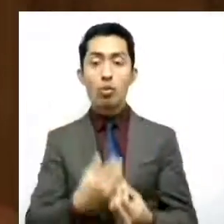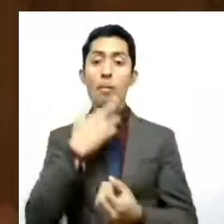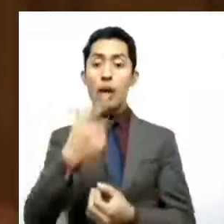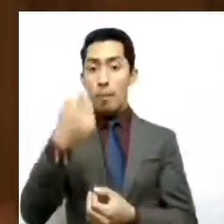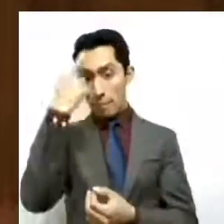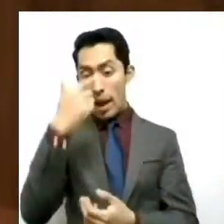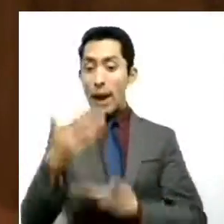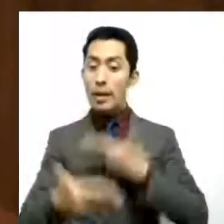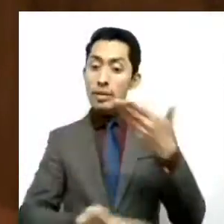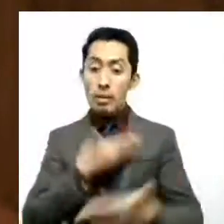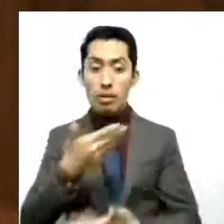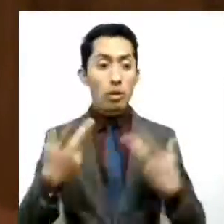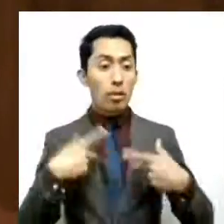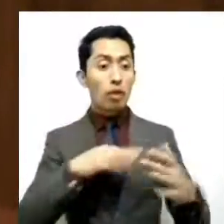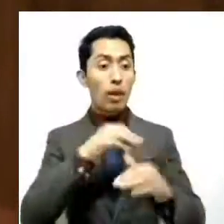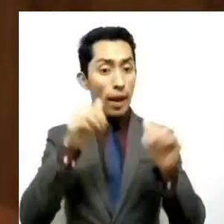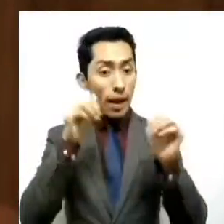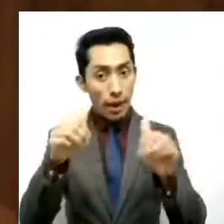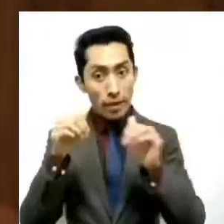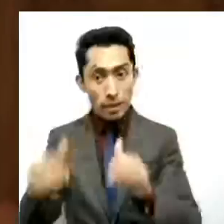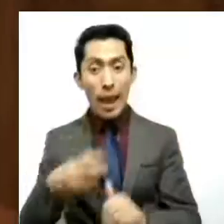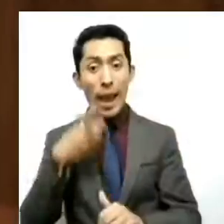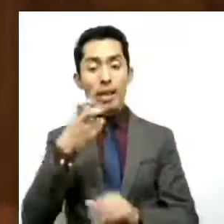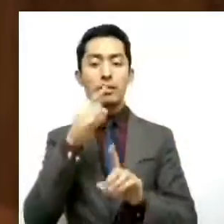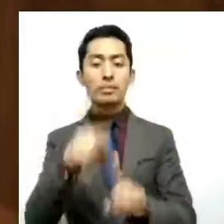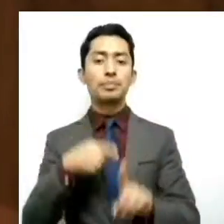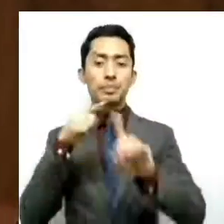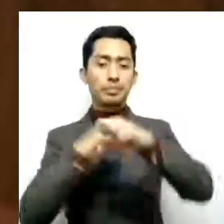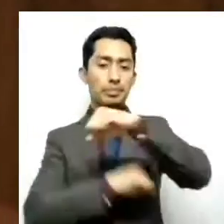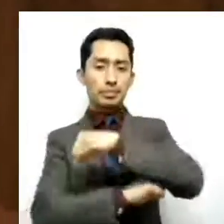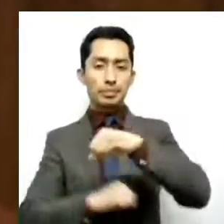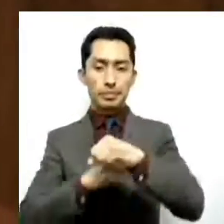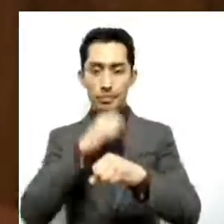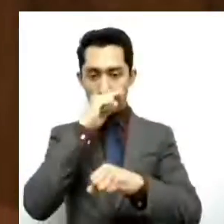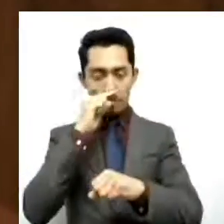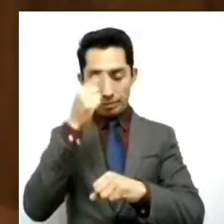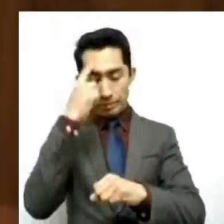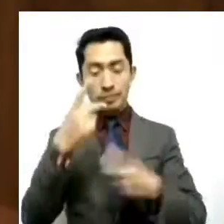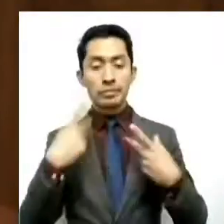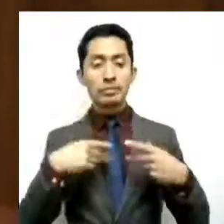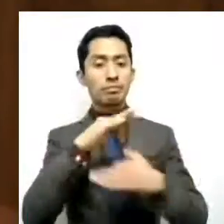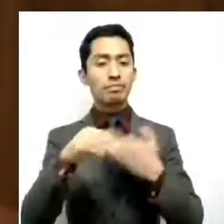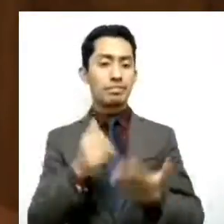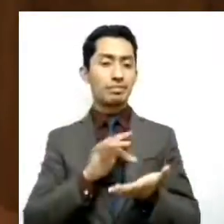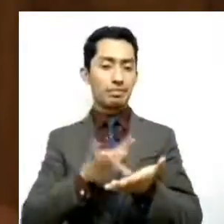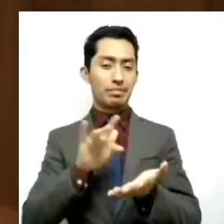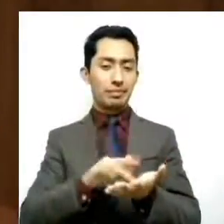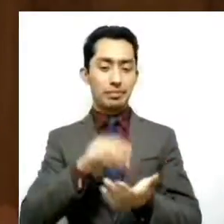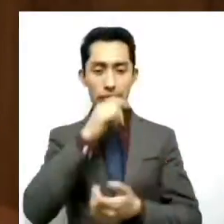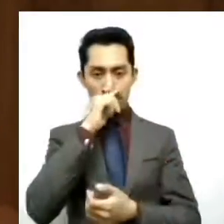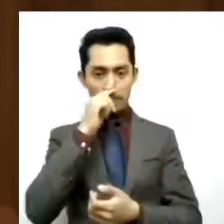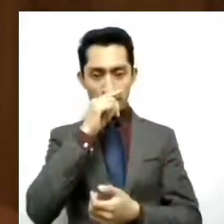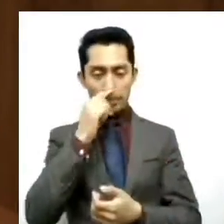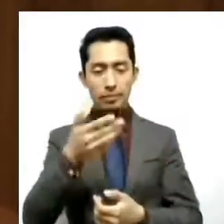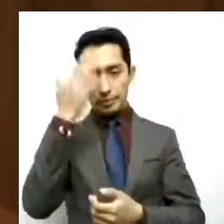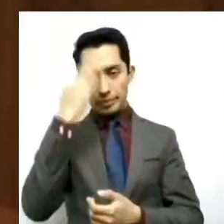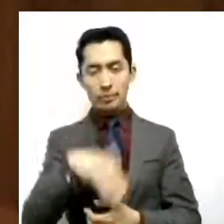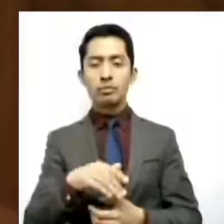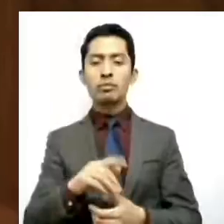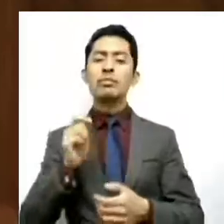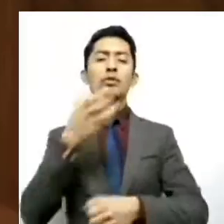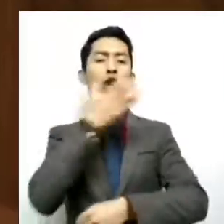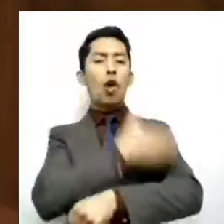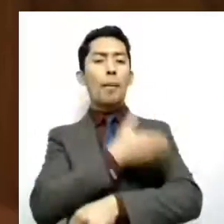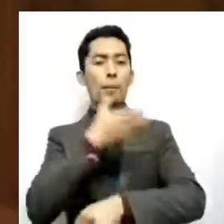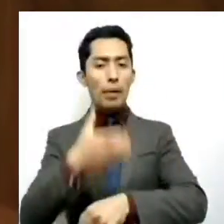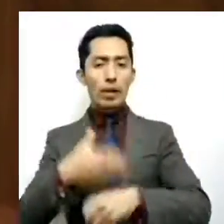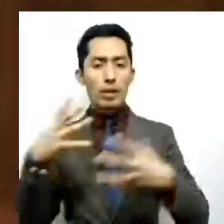los demás es uno de los pilares de la existencia humana. Desde la mutua compañía que nos hace